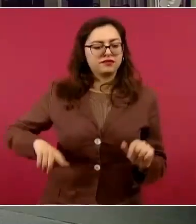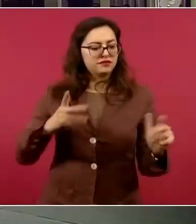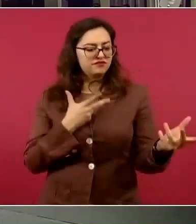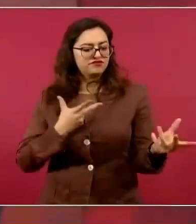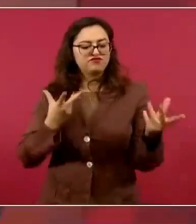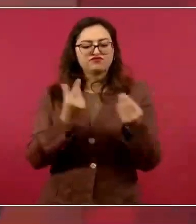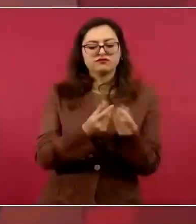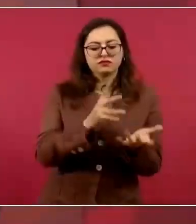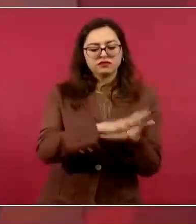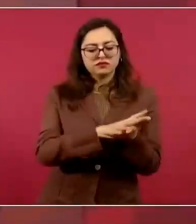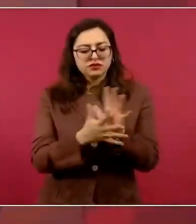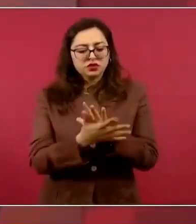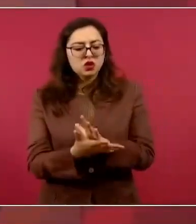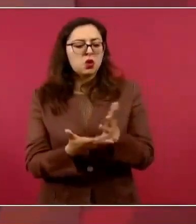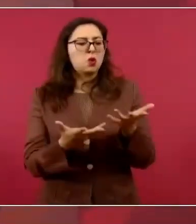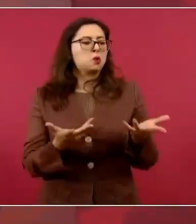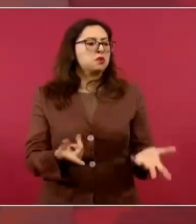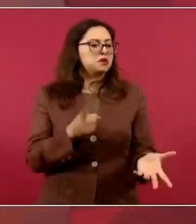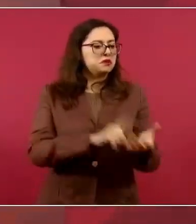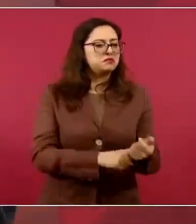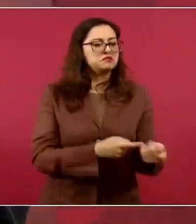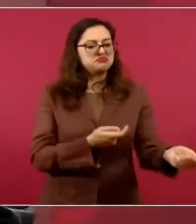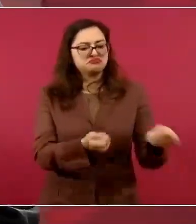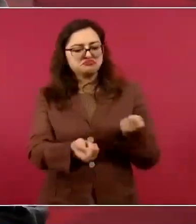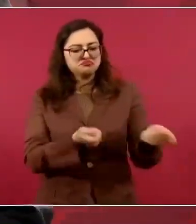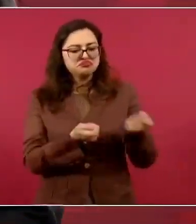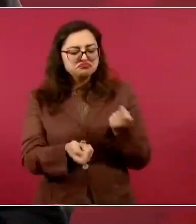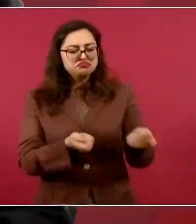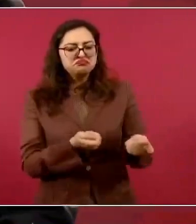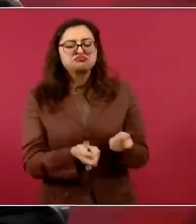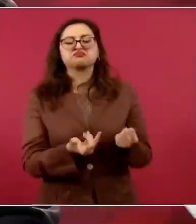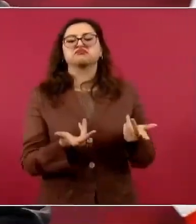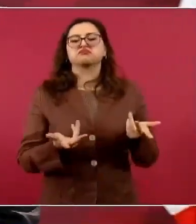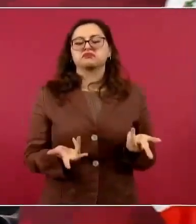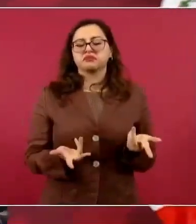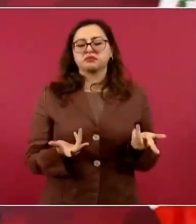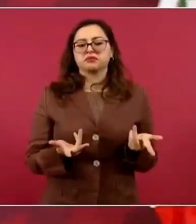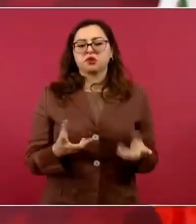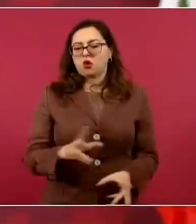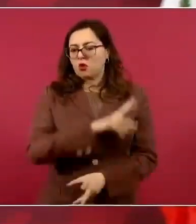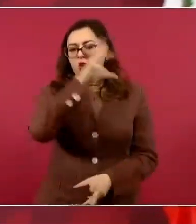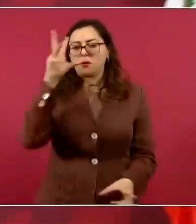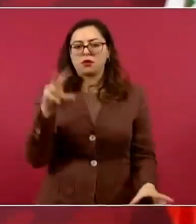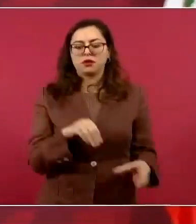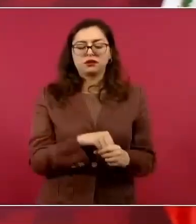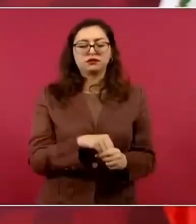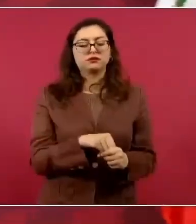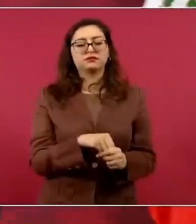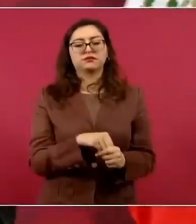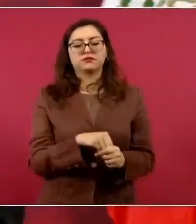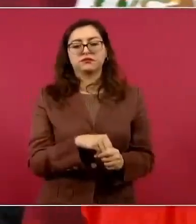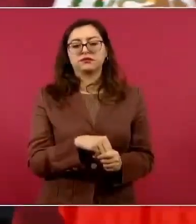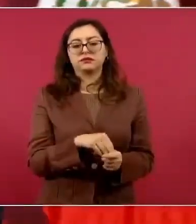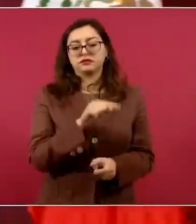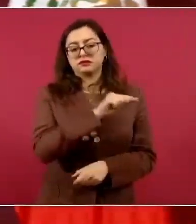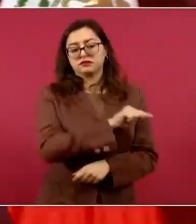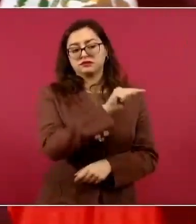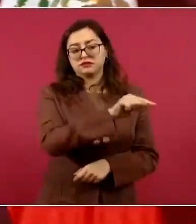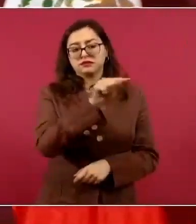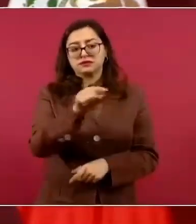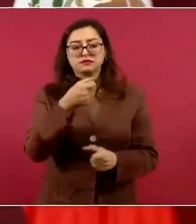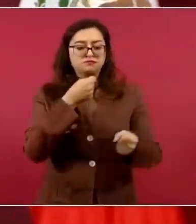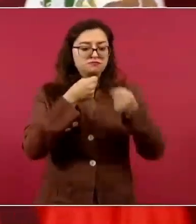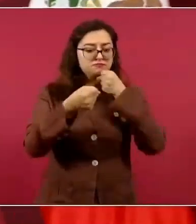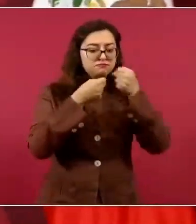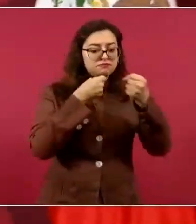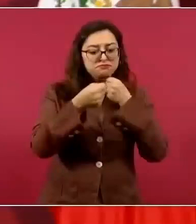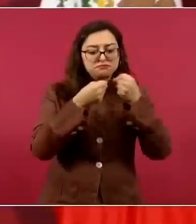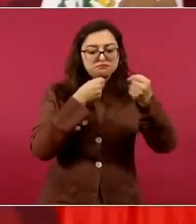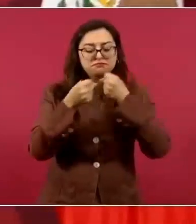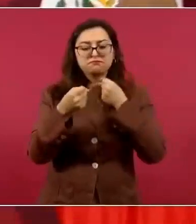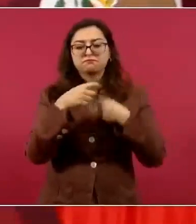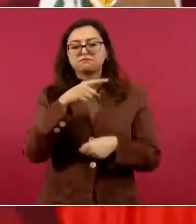subordinados